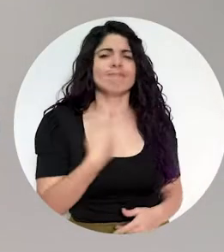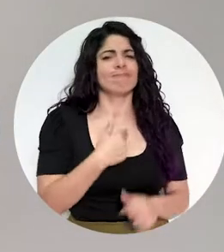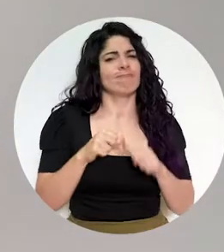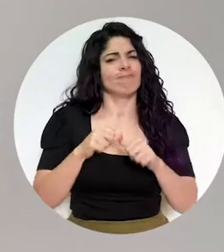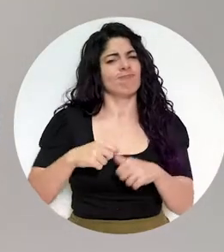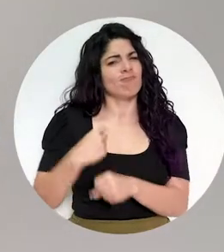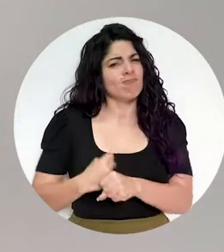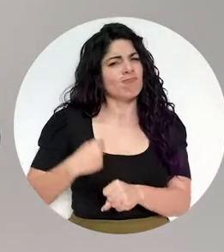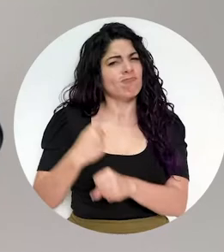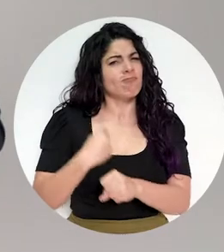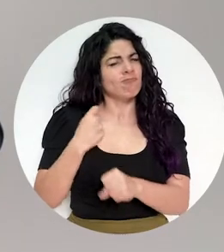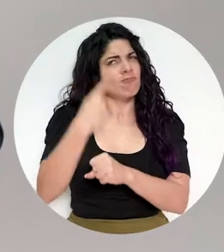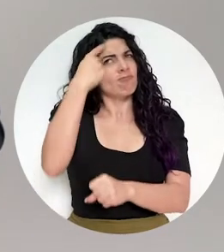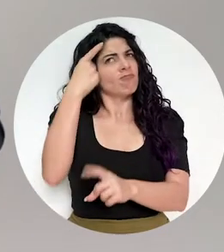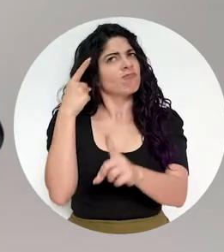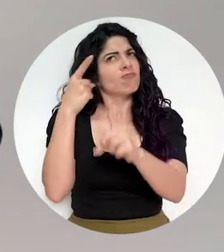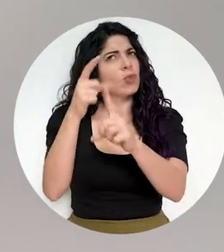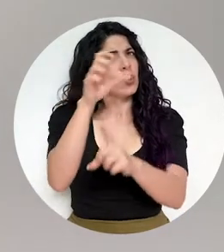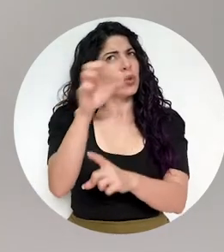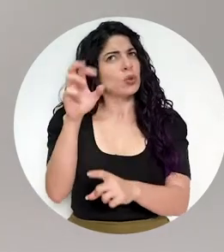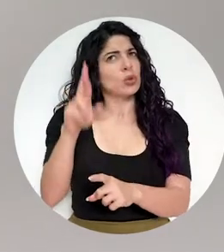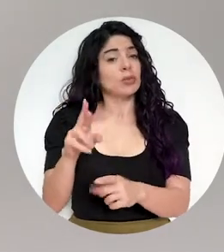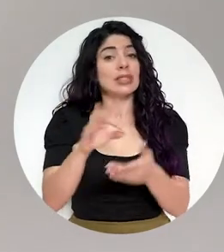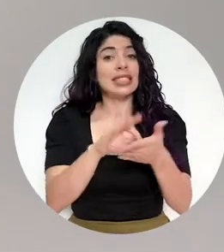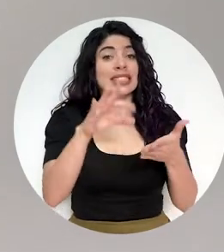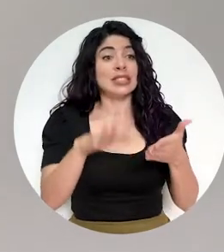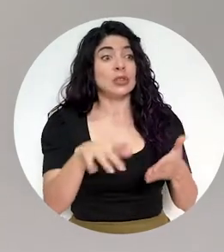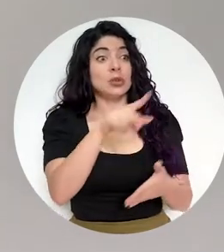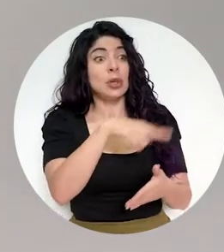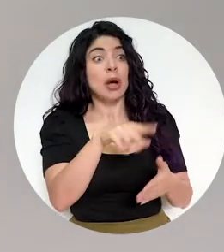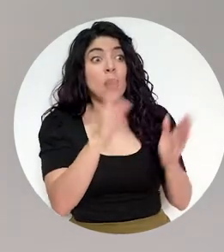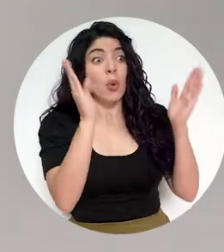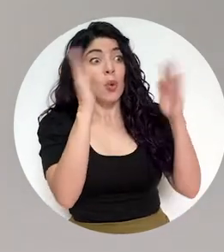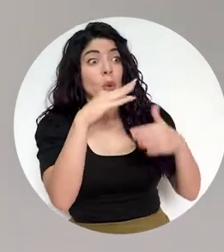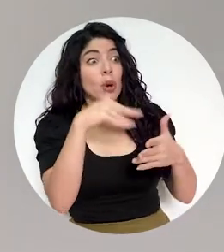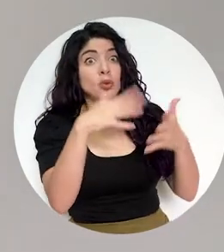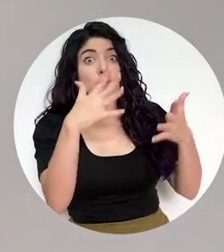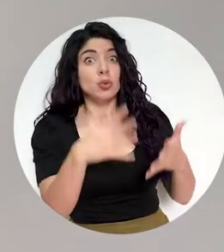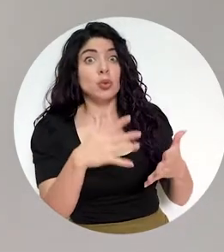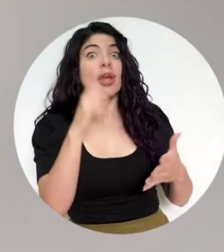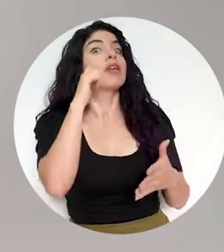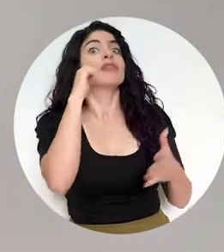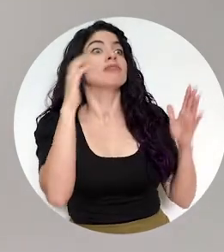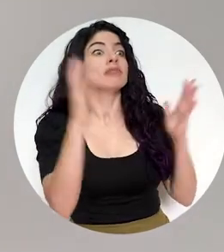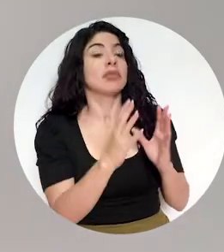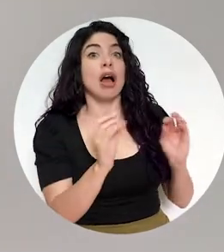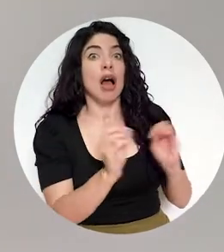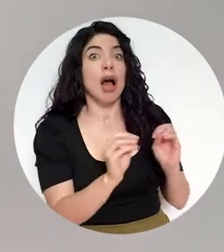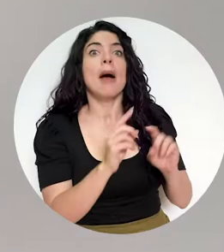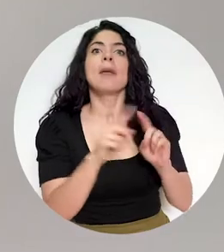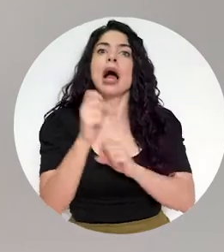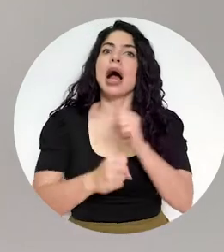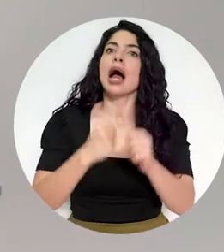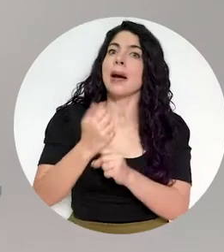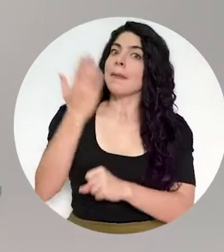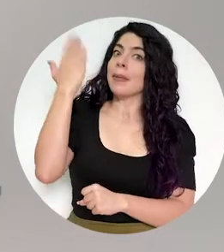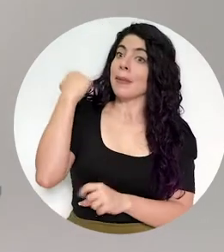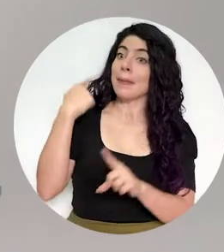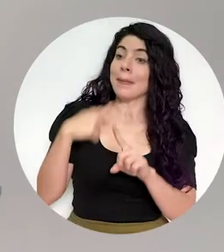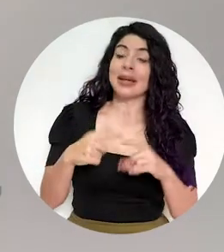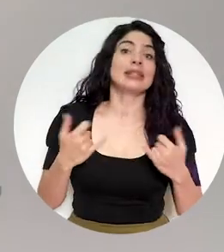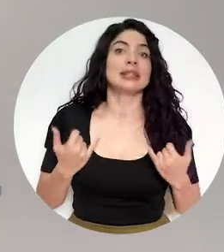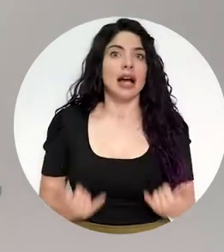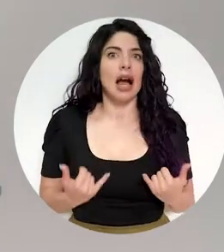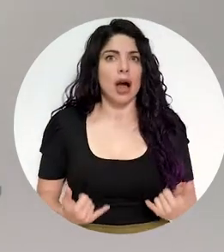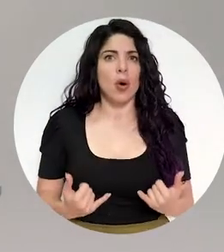hemos seguido trabajando por Costa Rica y mientras las escuelas estaban sin estudiantes de forma presencial, el año